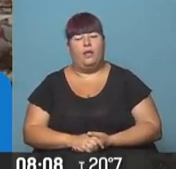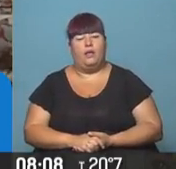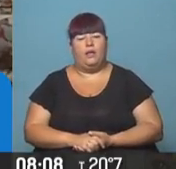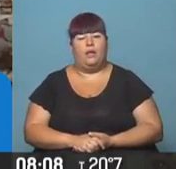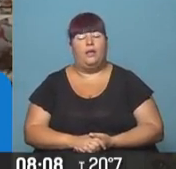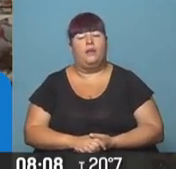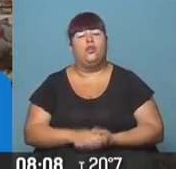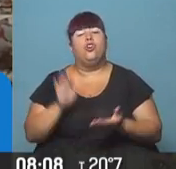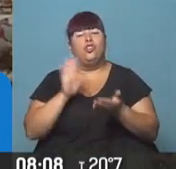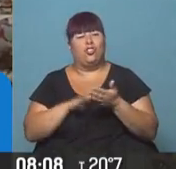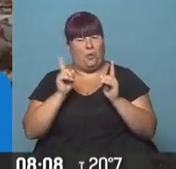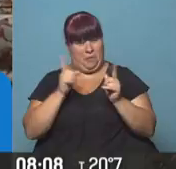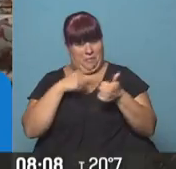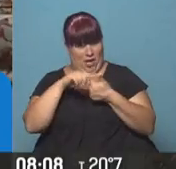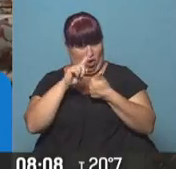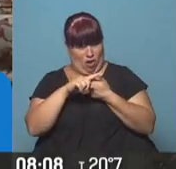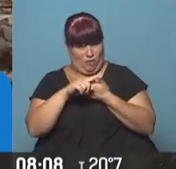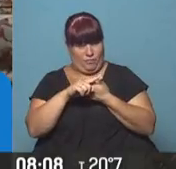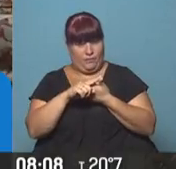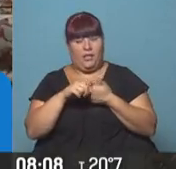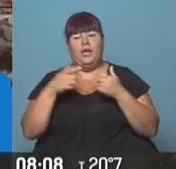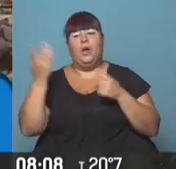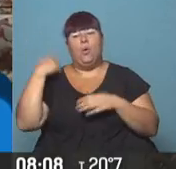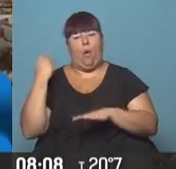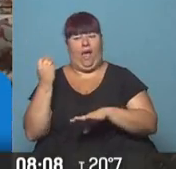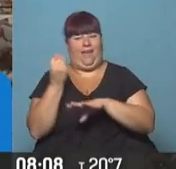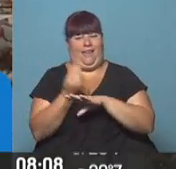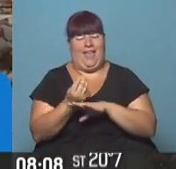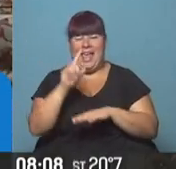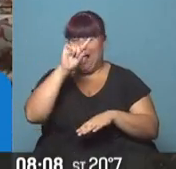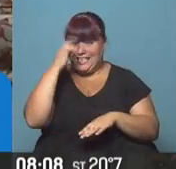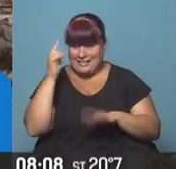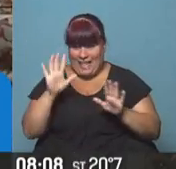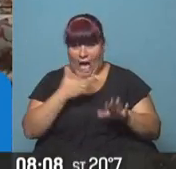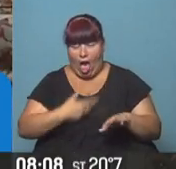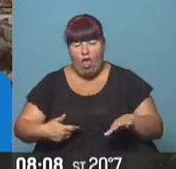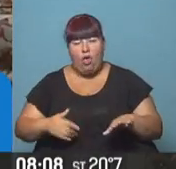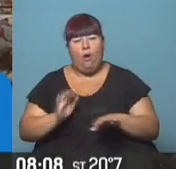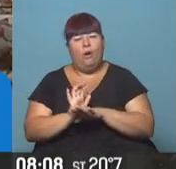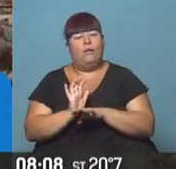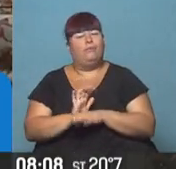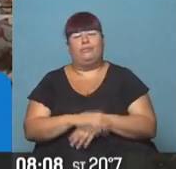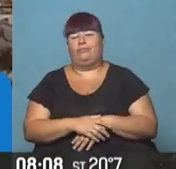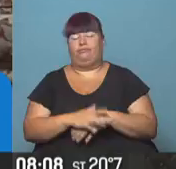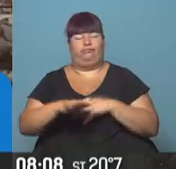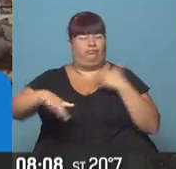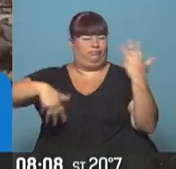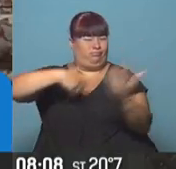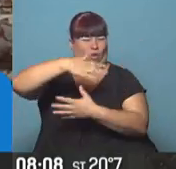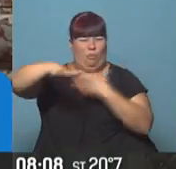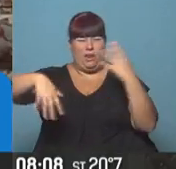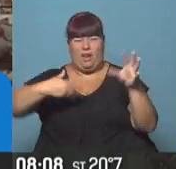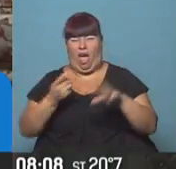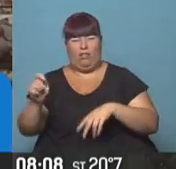En cuanto a la primera medida, cuando llegamos al Estado, era una maraña